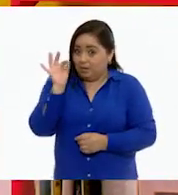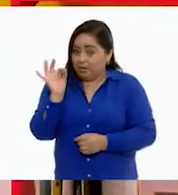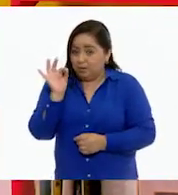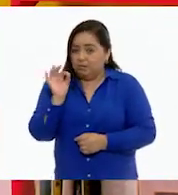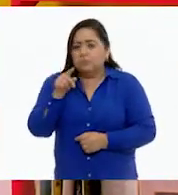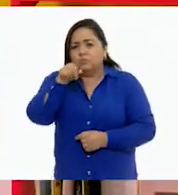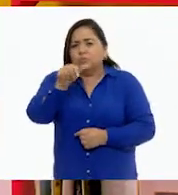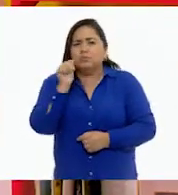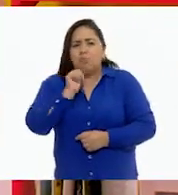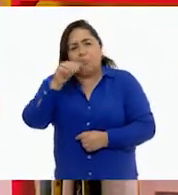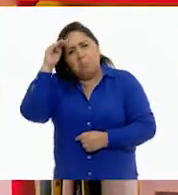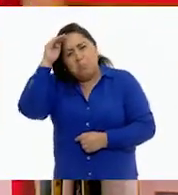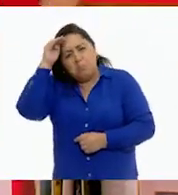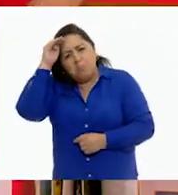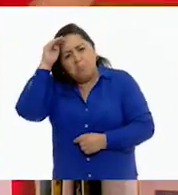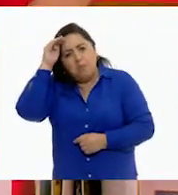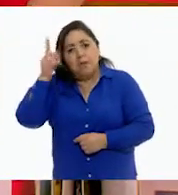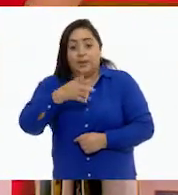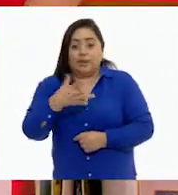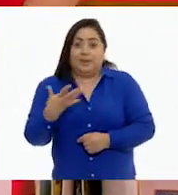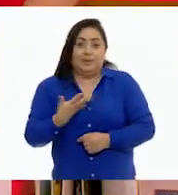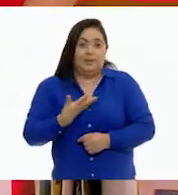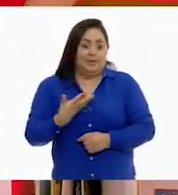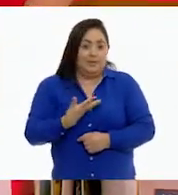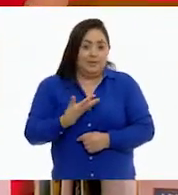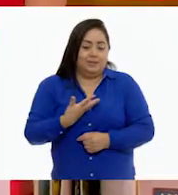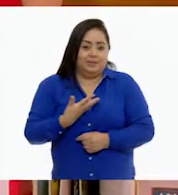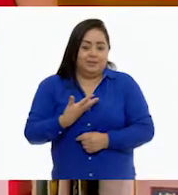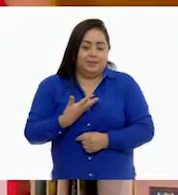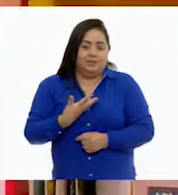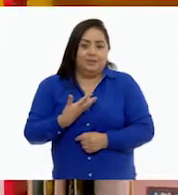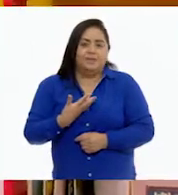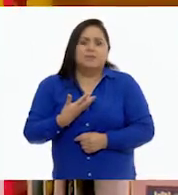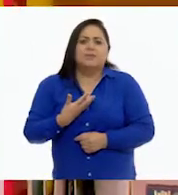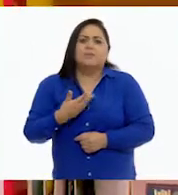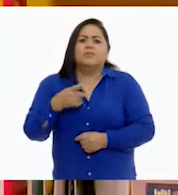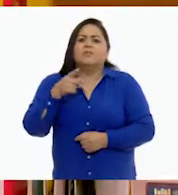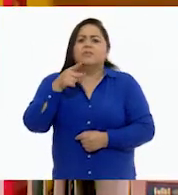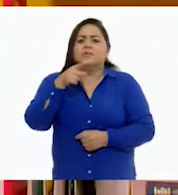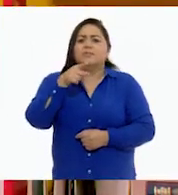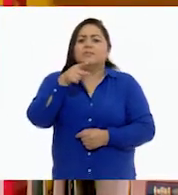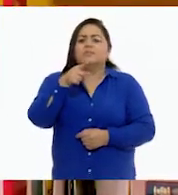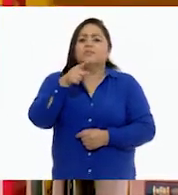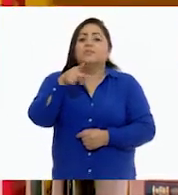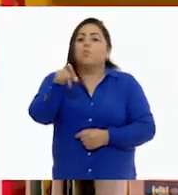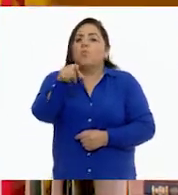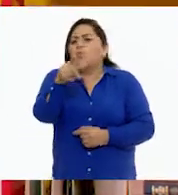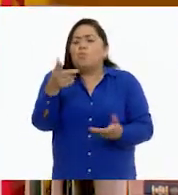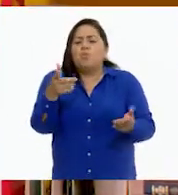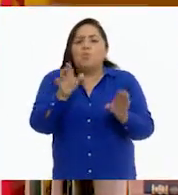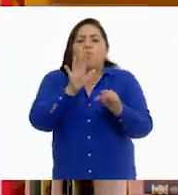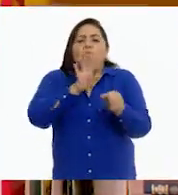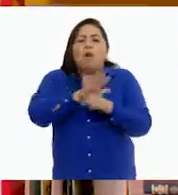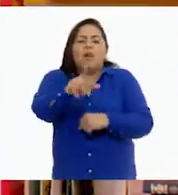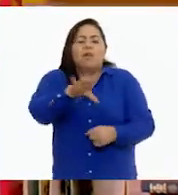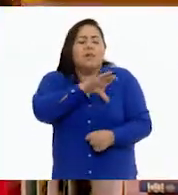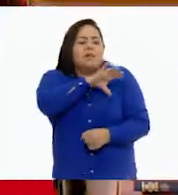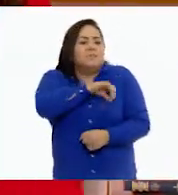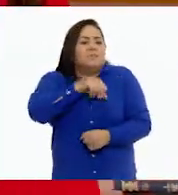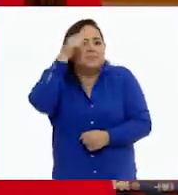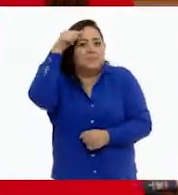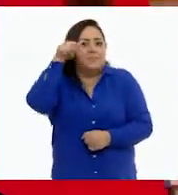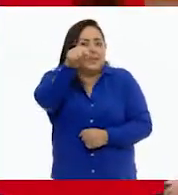procuras tener lo que tú deseas, lo que es favorito para ti,